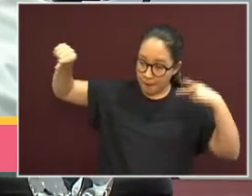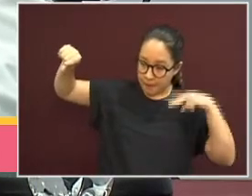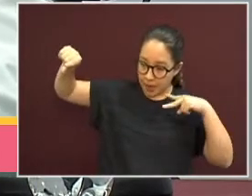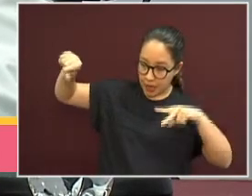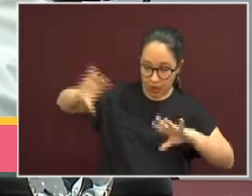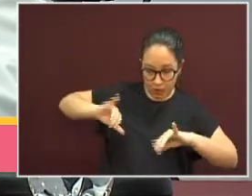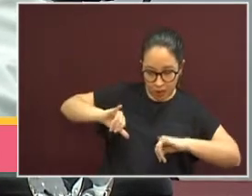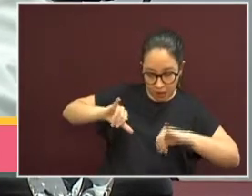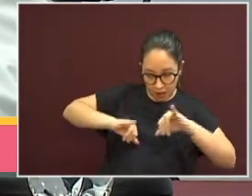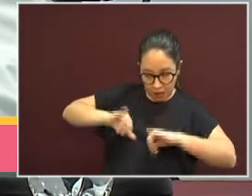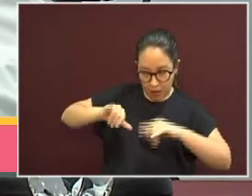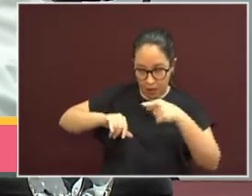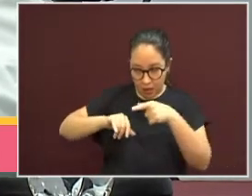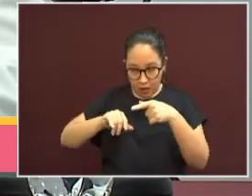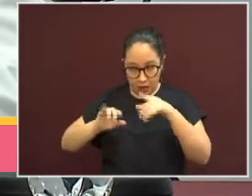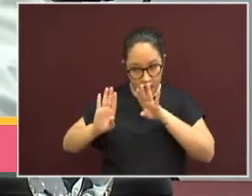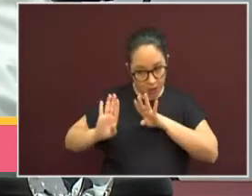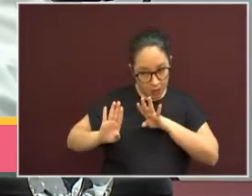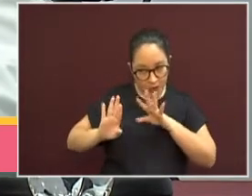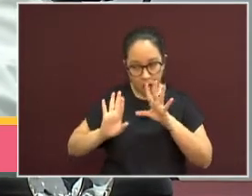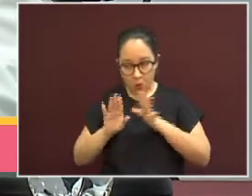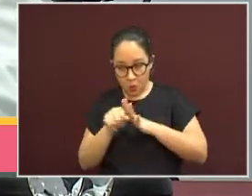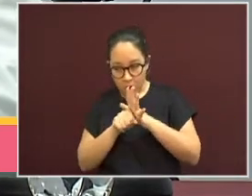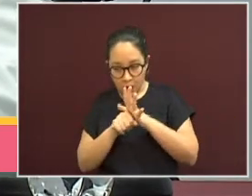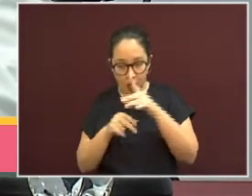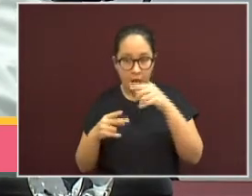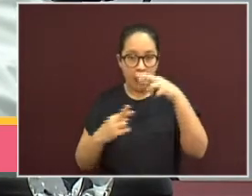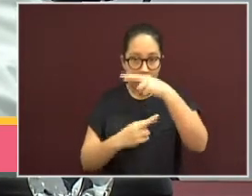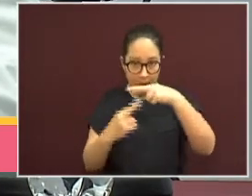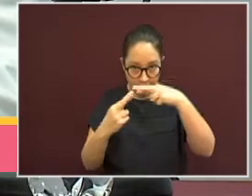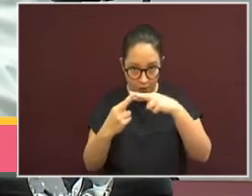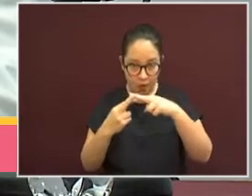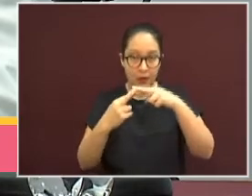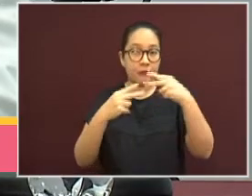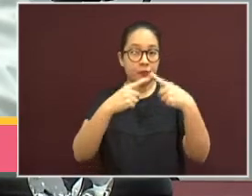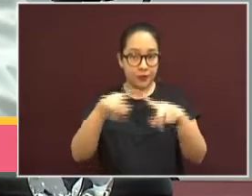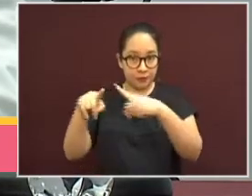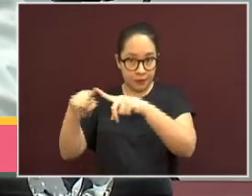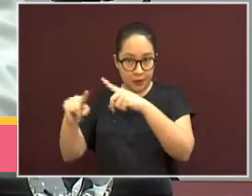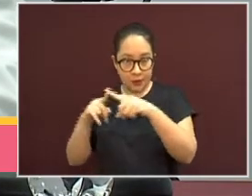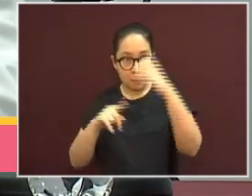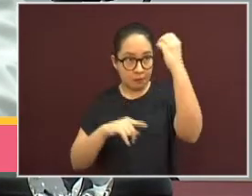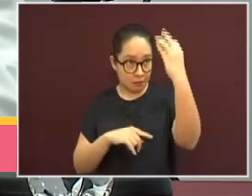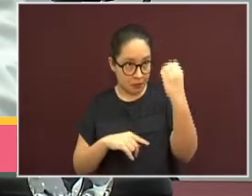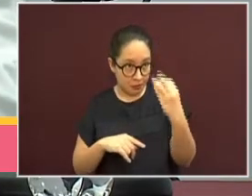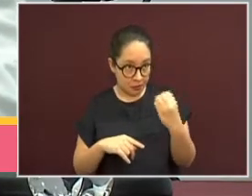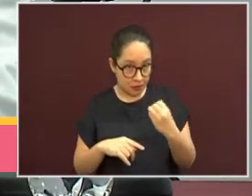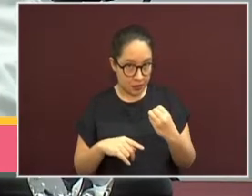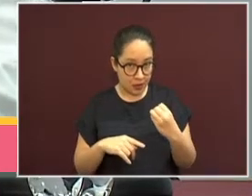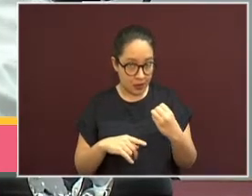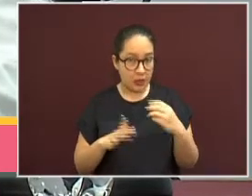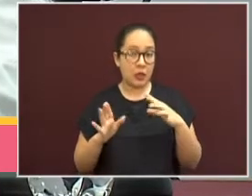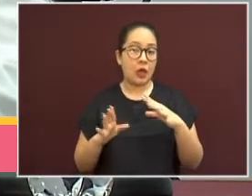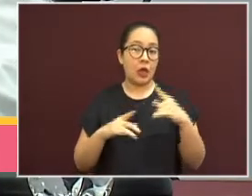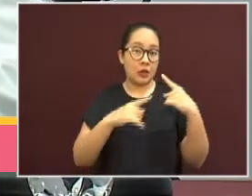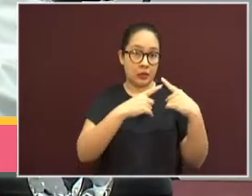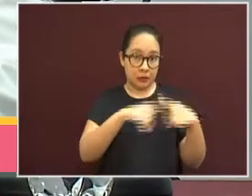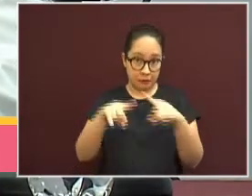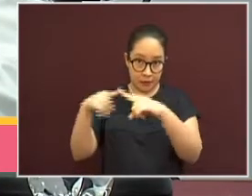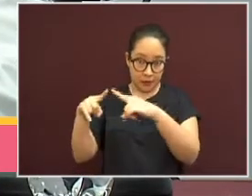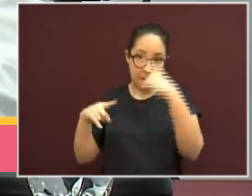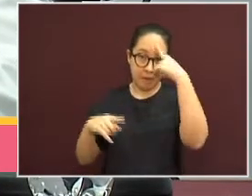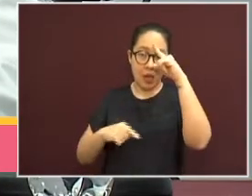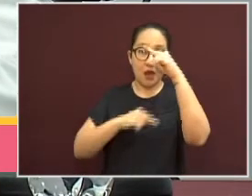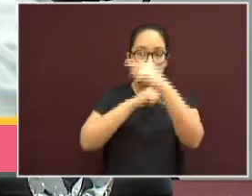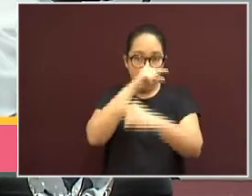se determinarán acciones regionales de semáforización diferenciada para el